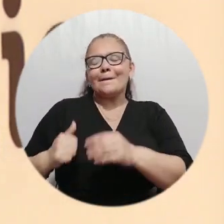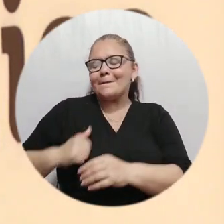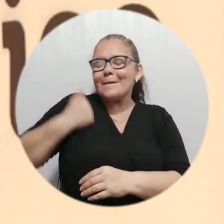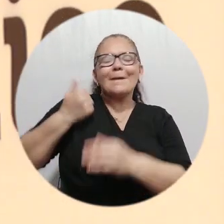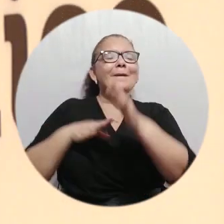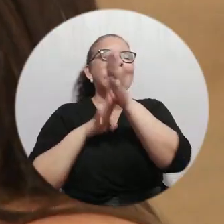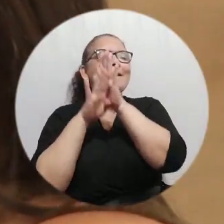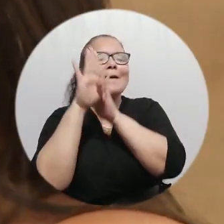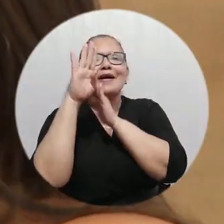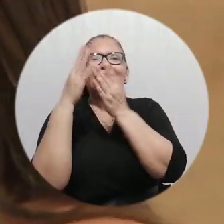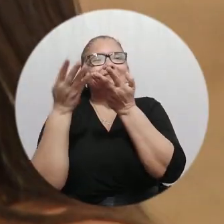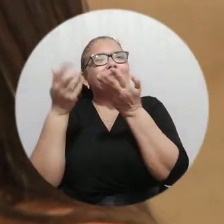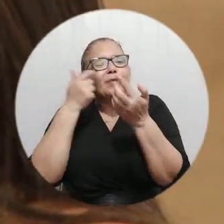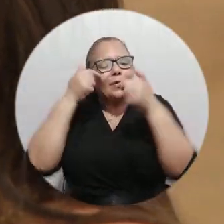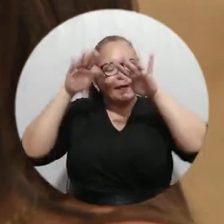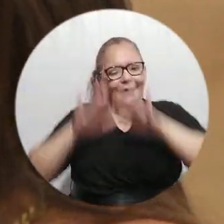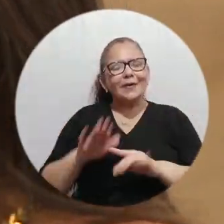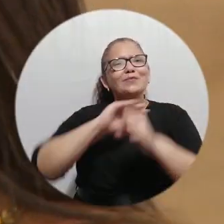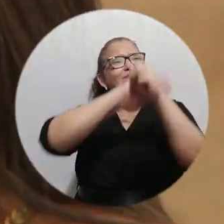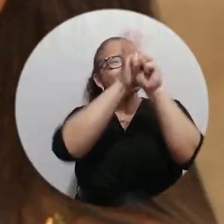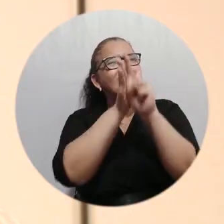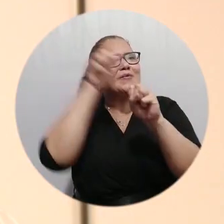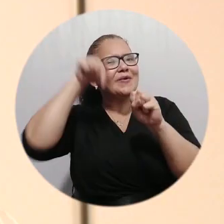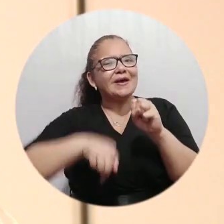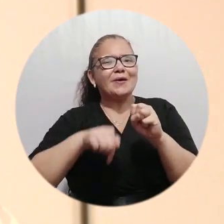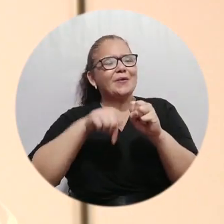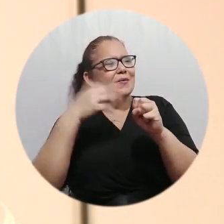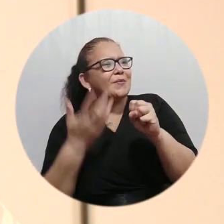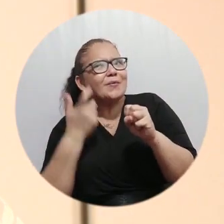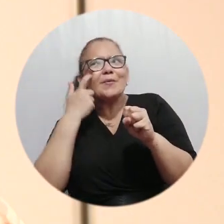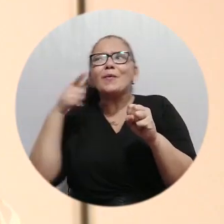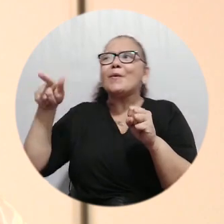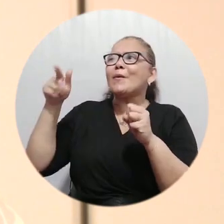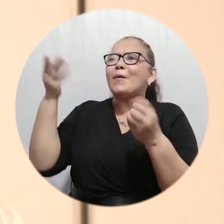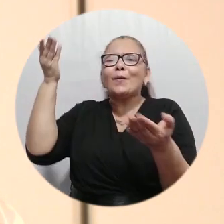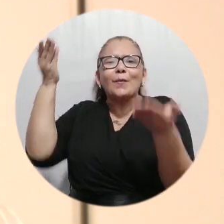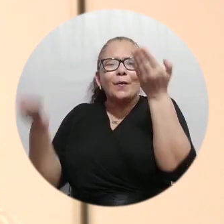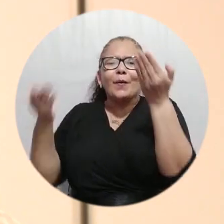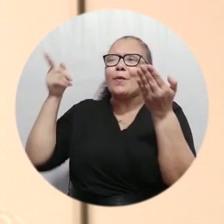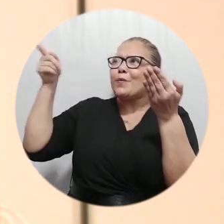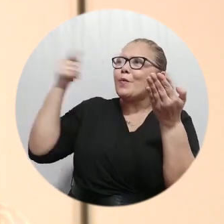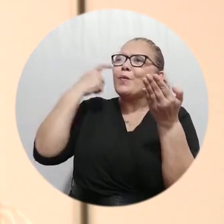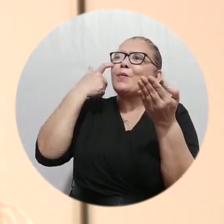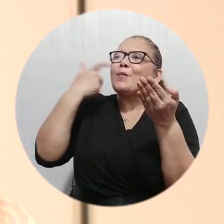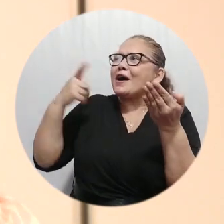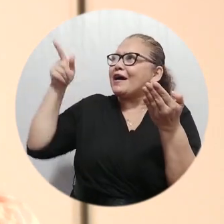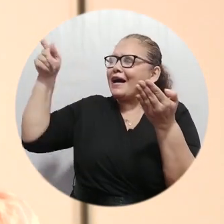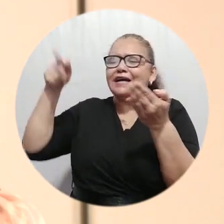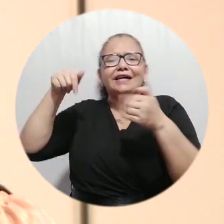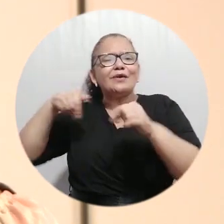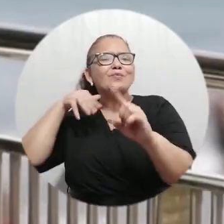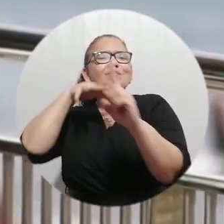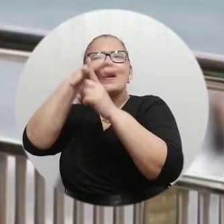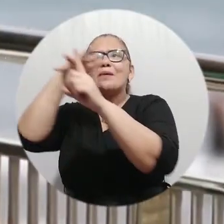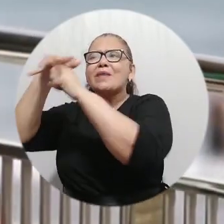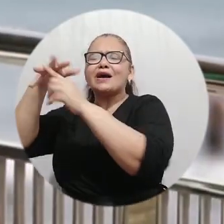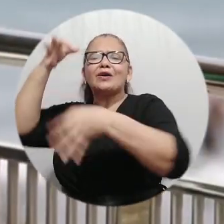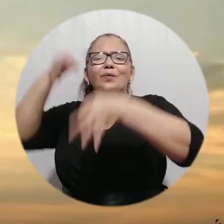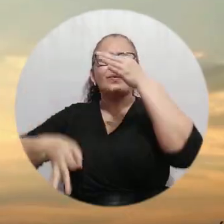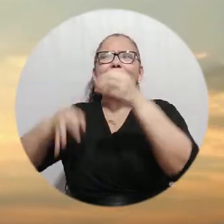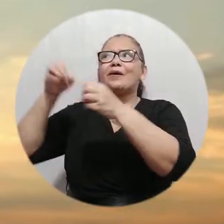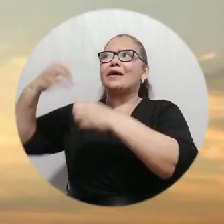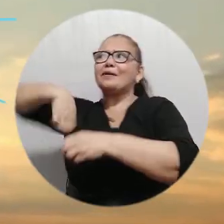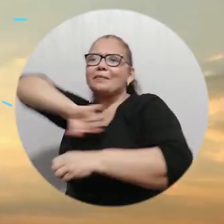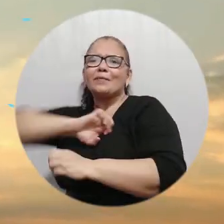comparar la situación y la pandemia del COVID-19 y las implicancias jurídicas que tuvieron en Colombia y en